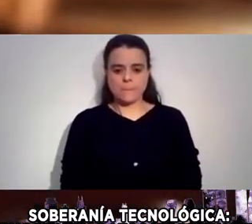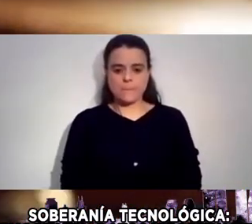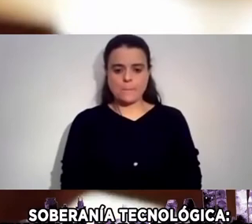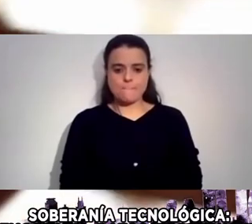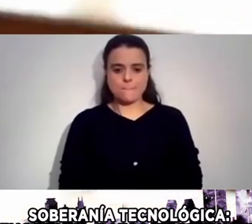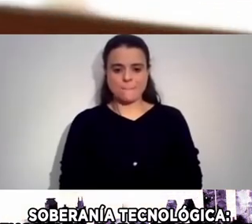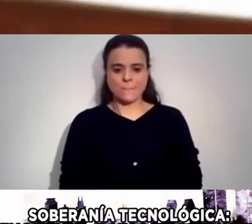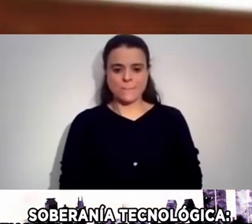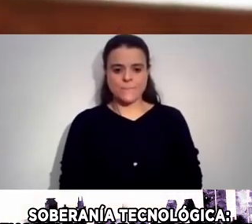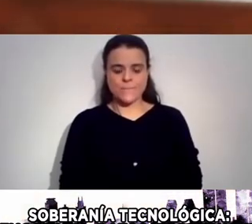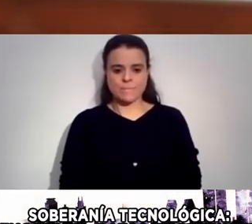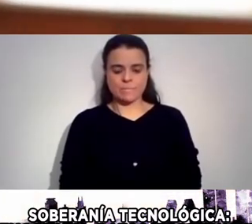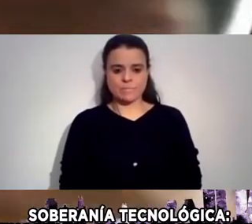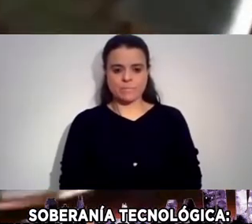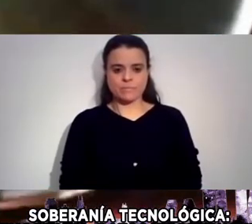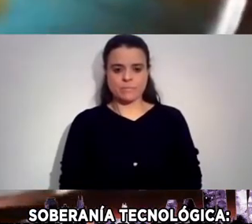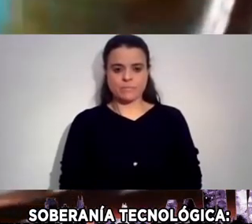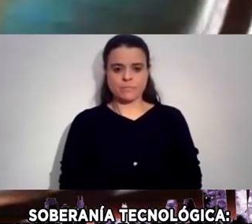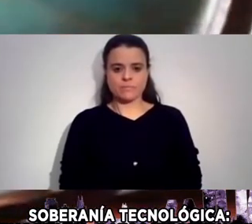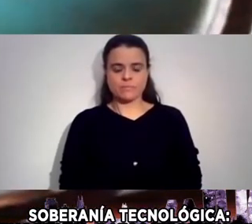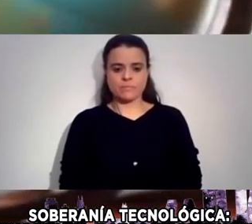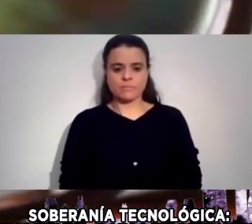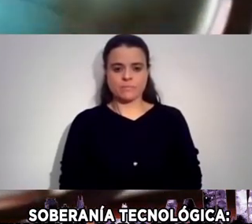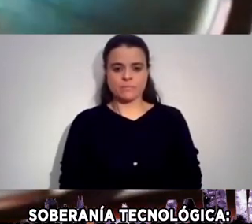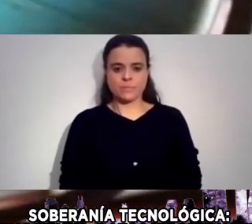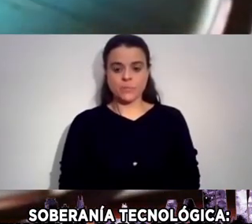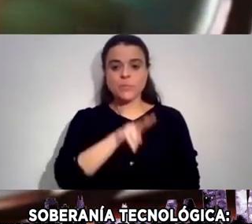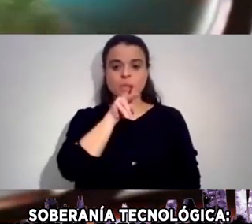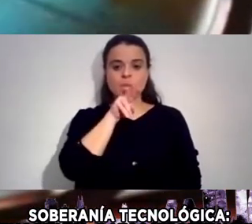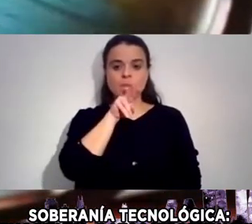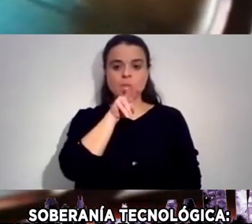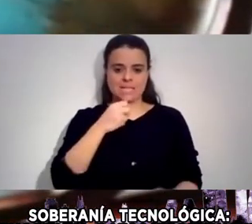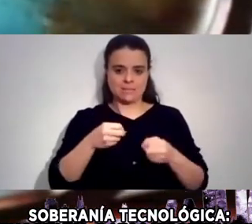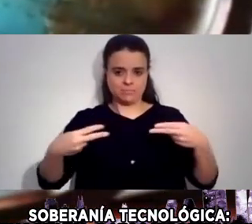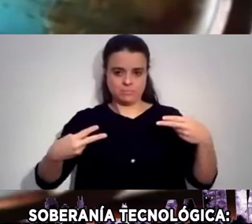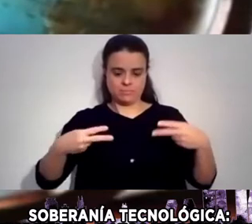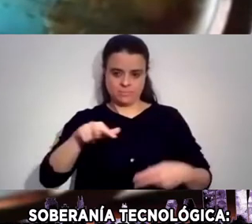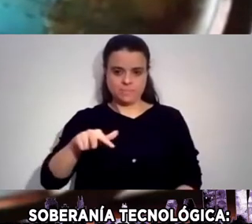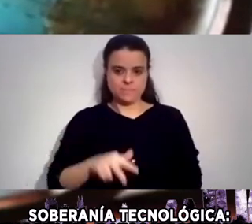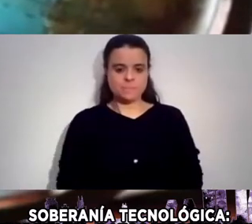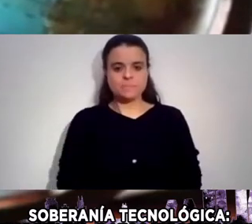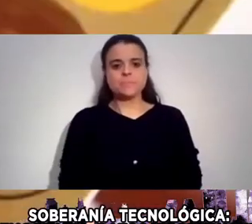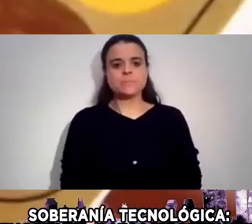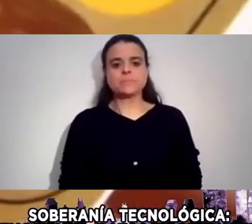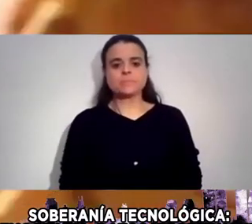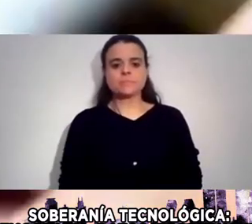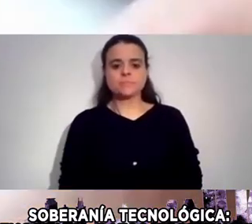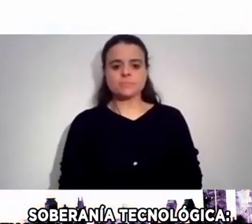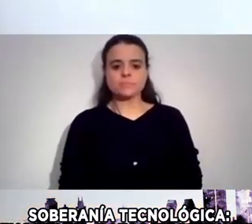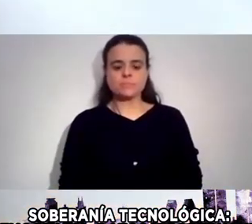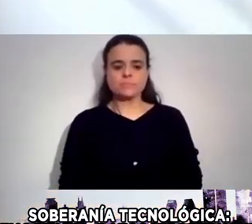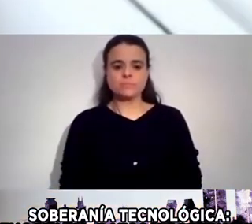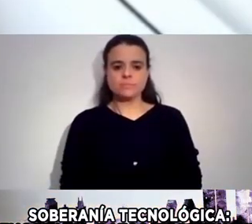$1,000,000. Upkeep of servers in over 40 countries, $200,000. Donations